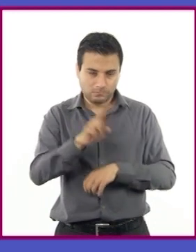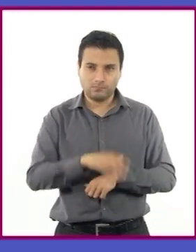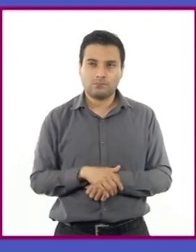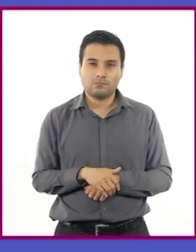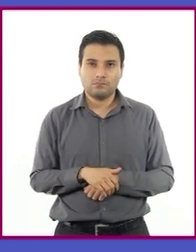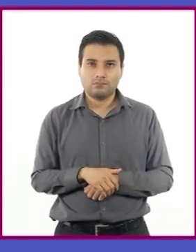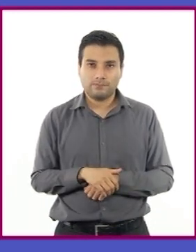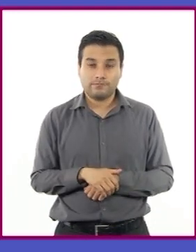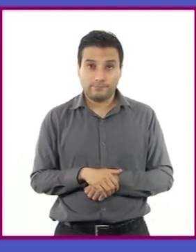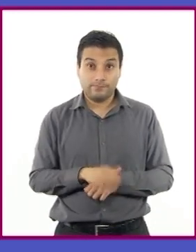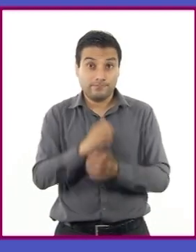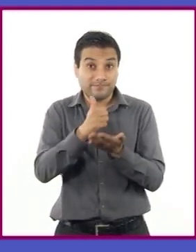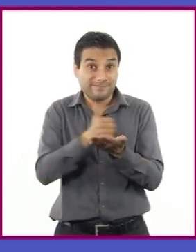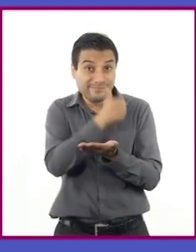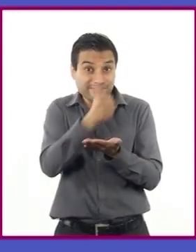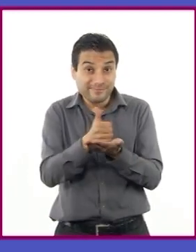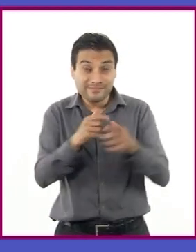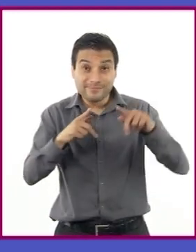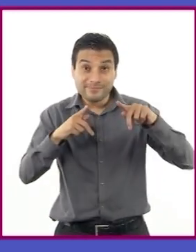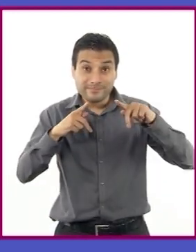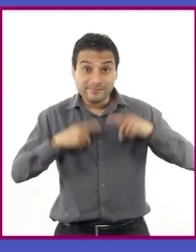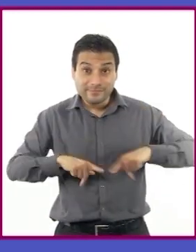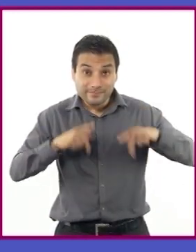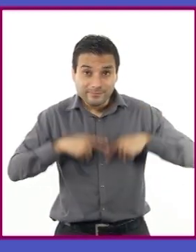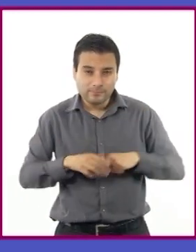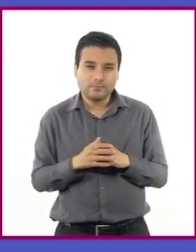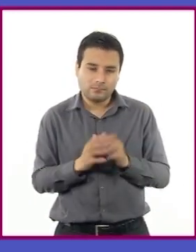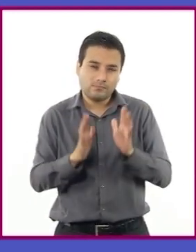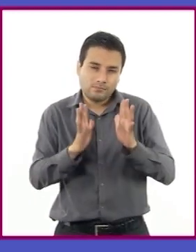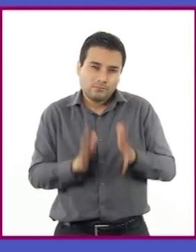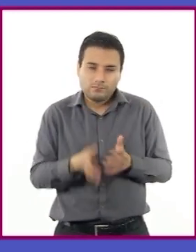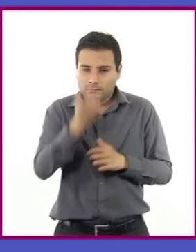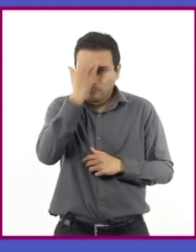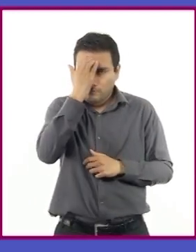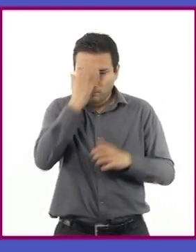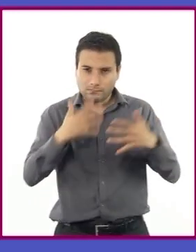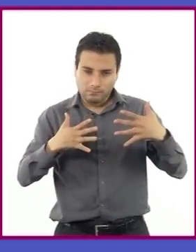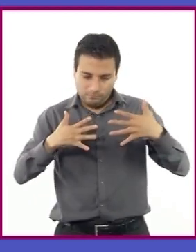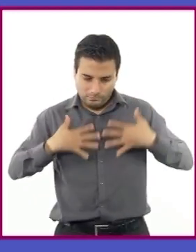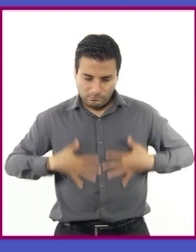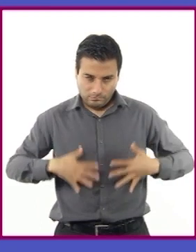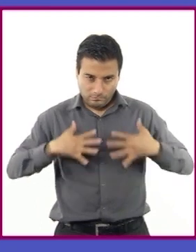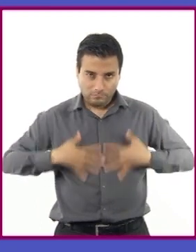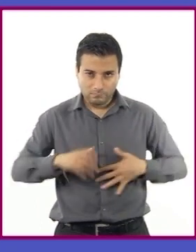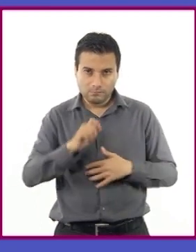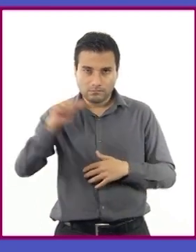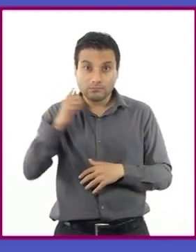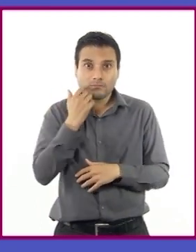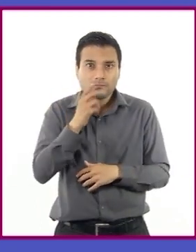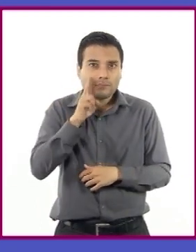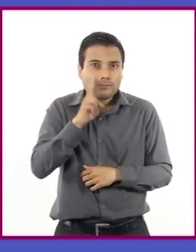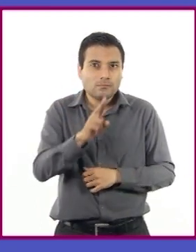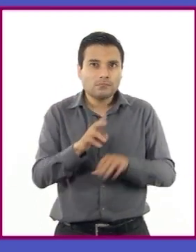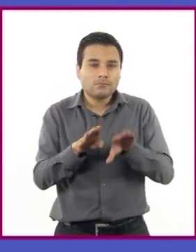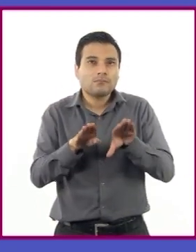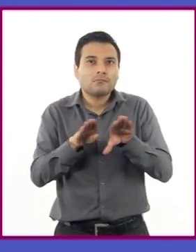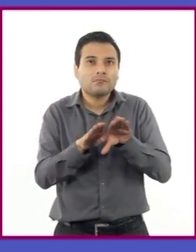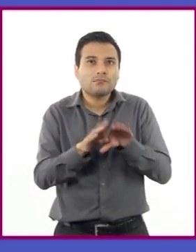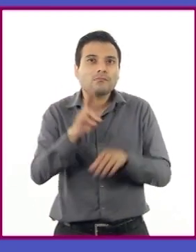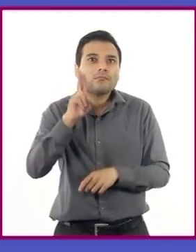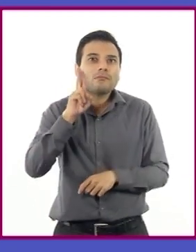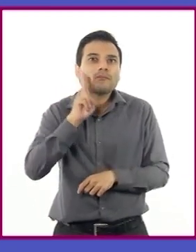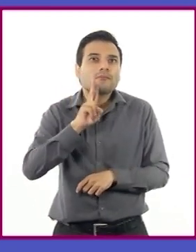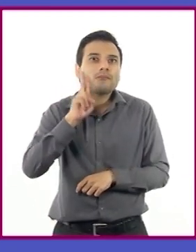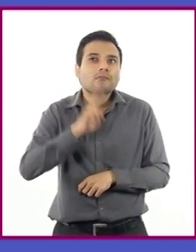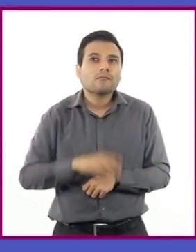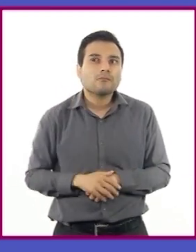habitantes de la ciudad sabían de las virtudes de aquellas telas y estaban impacientes por ver hasta qué punto su emperador